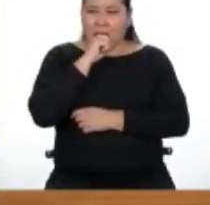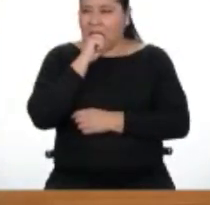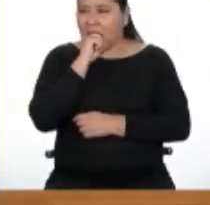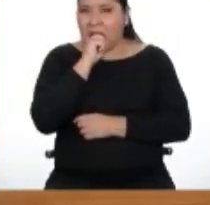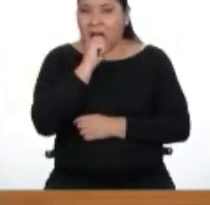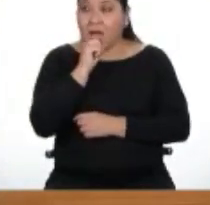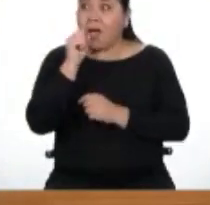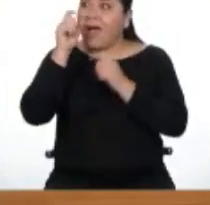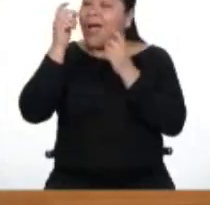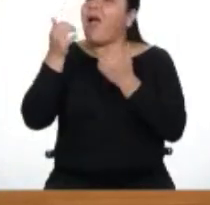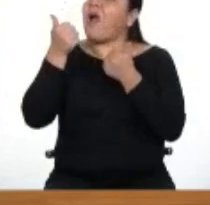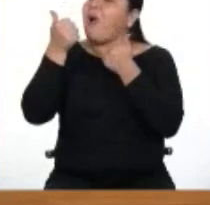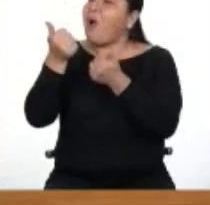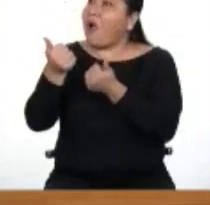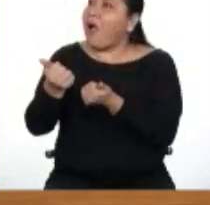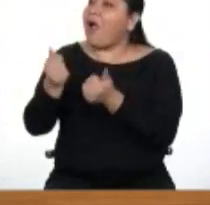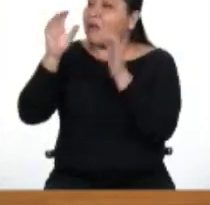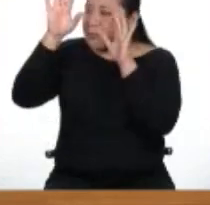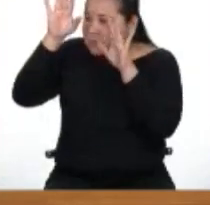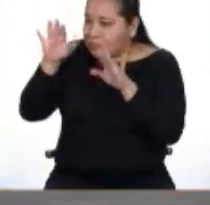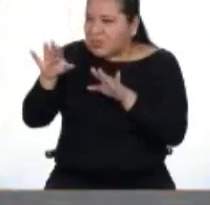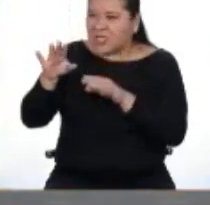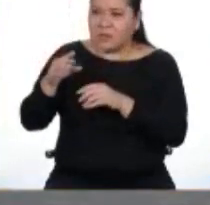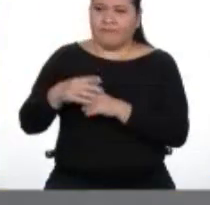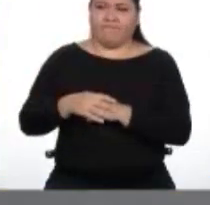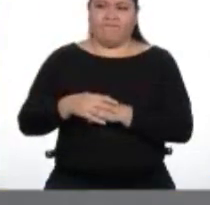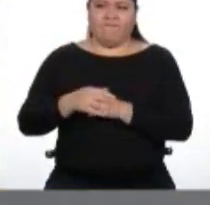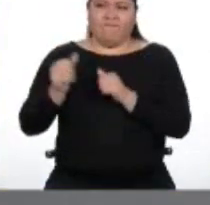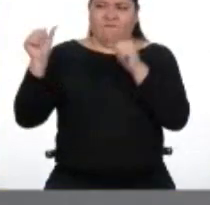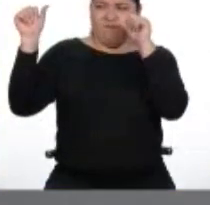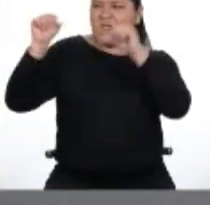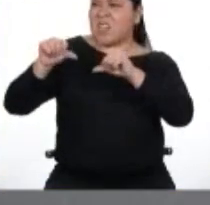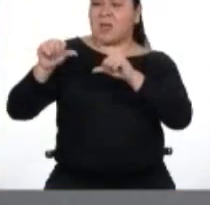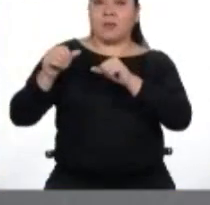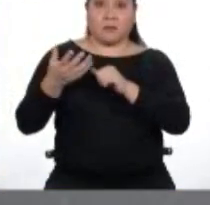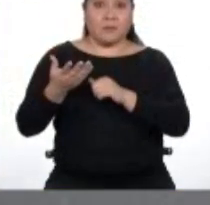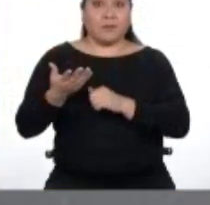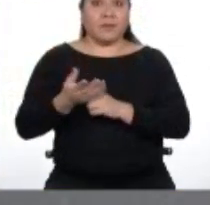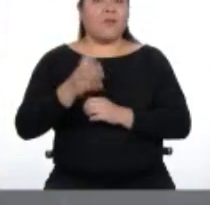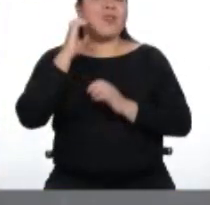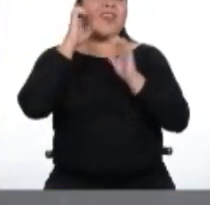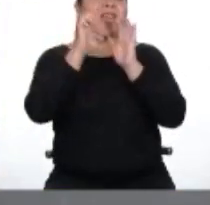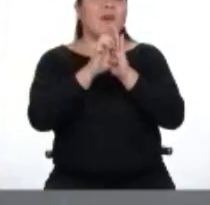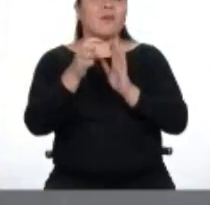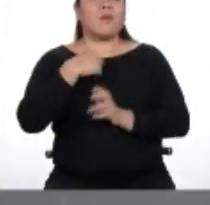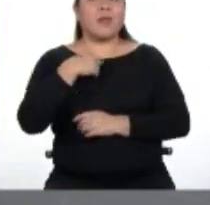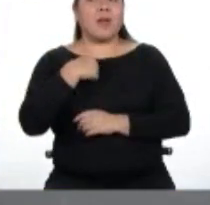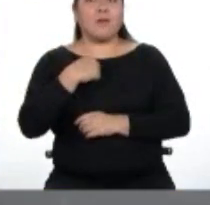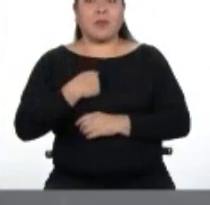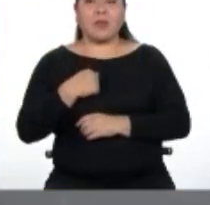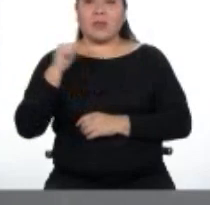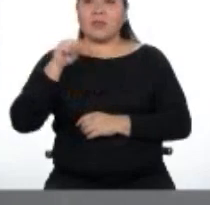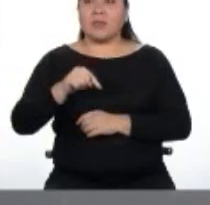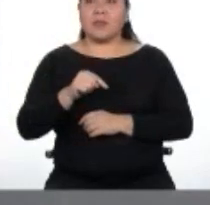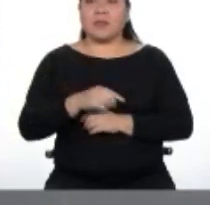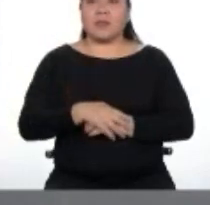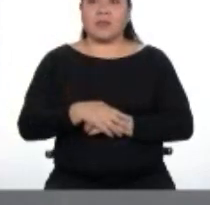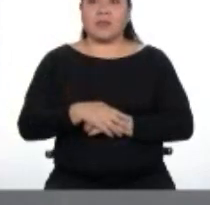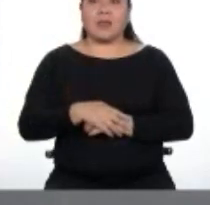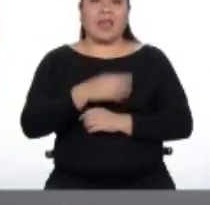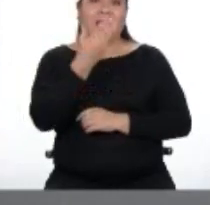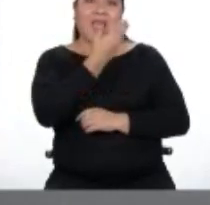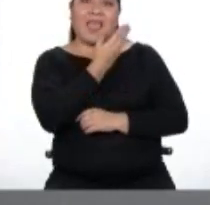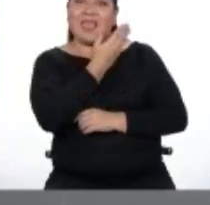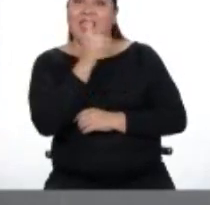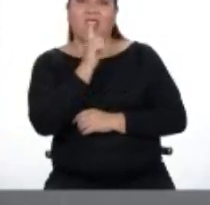admiración o la indignación. Claro, por ejemplo, para mí, si no existiese Gladys Tejeda,